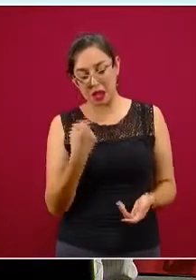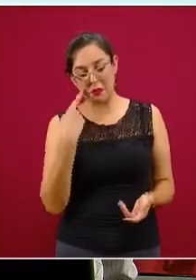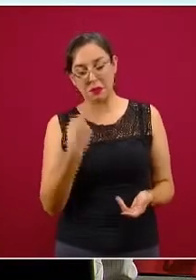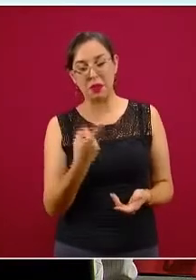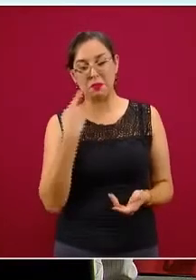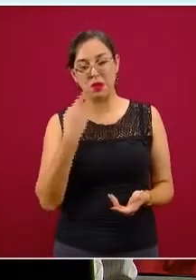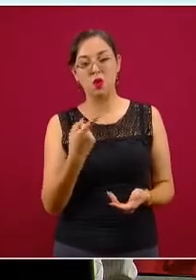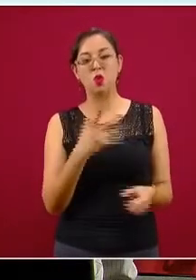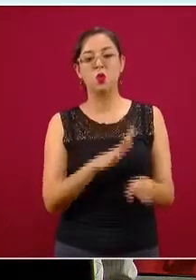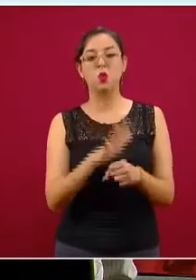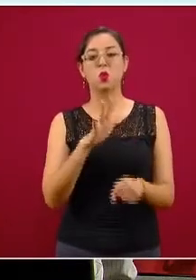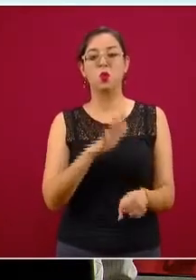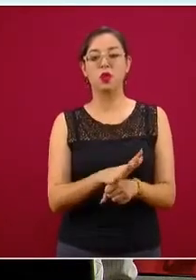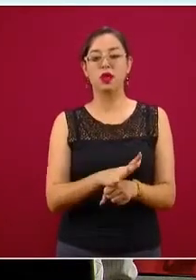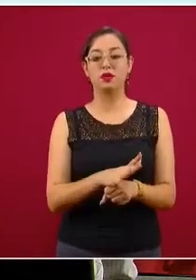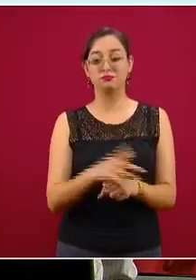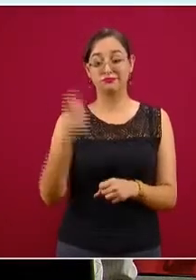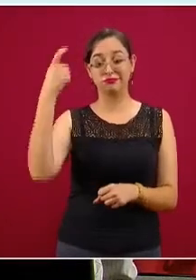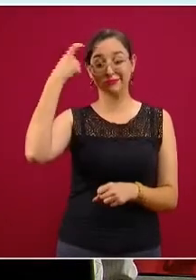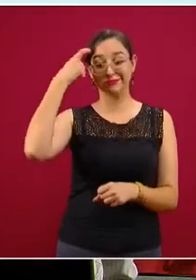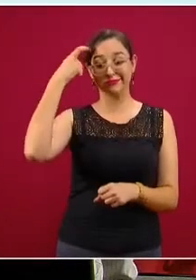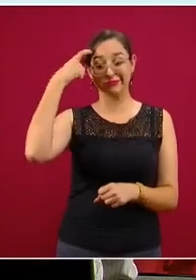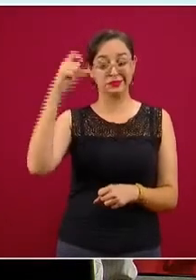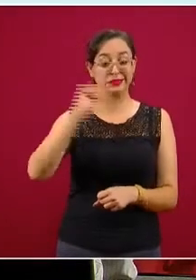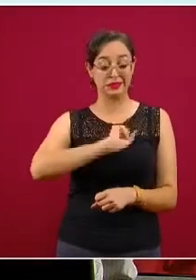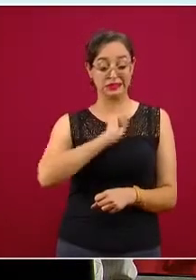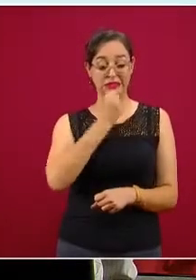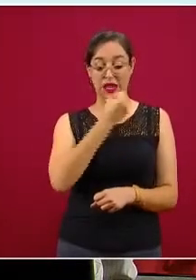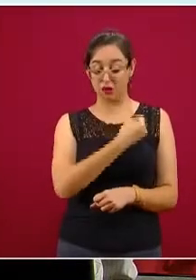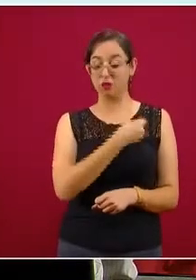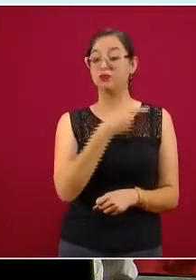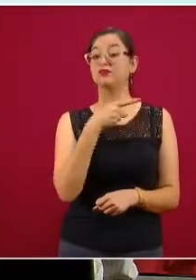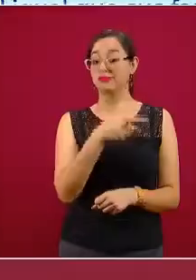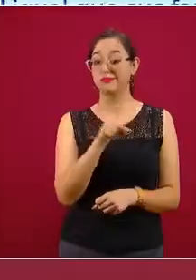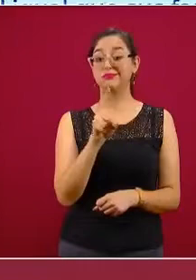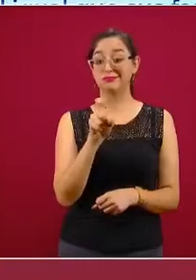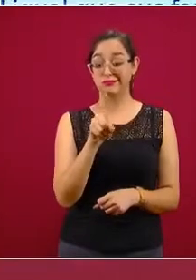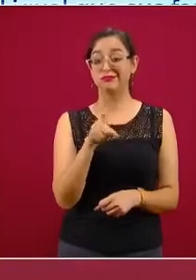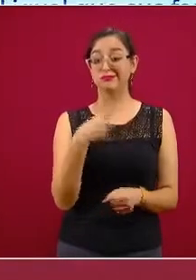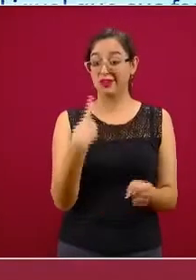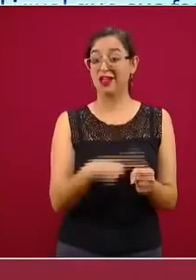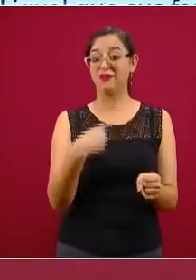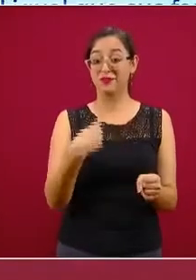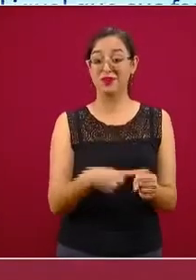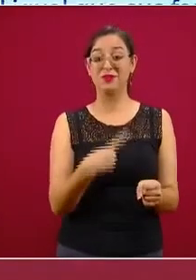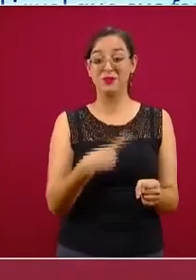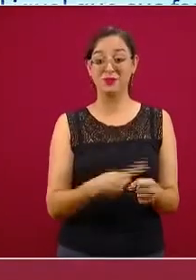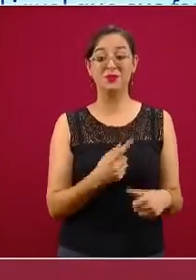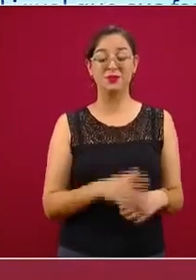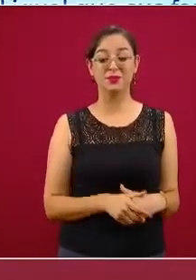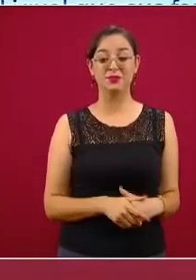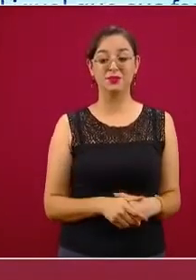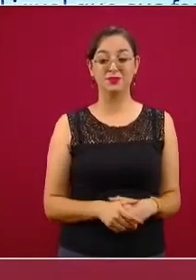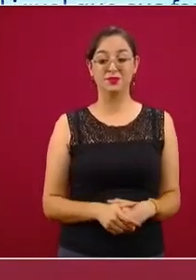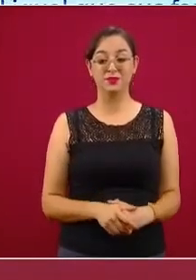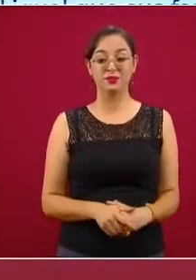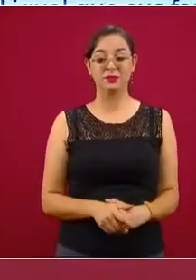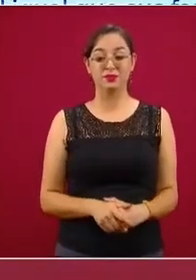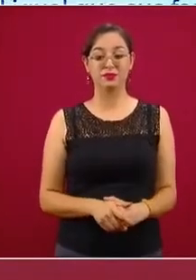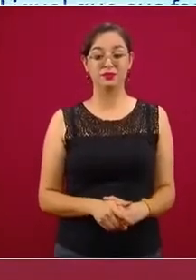son las alteraciones en la salud mental de esta población. Si se les presentan